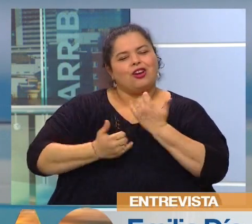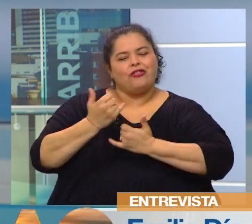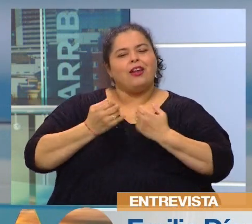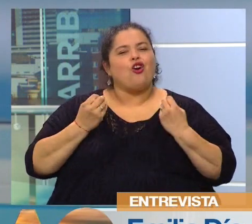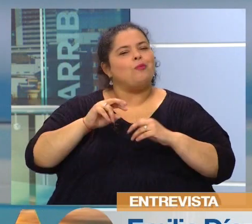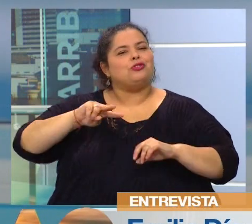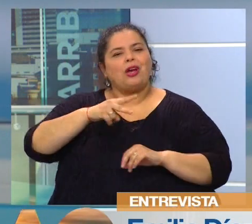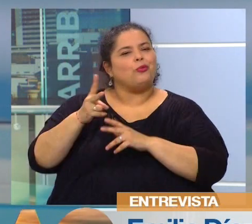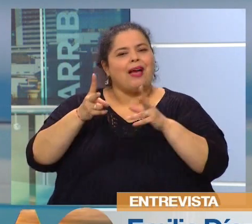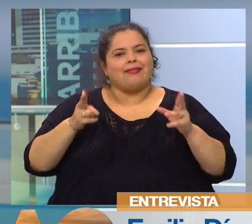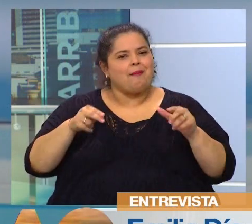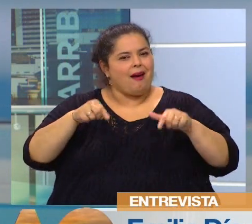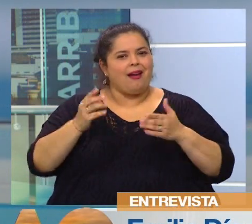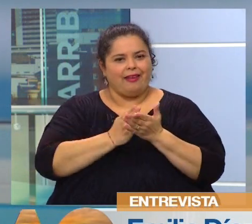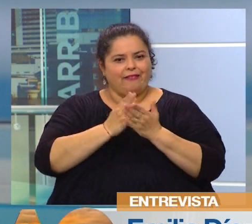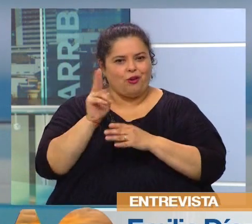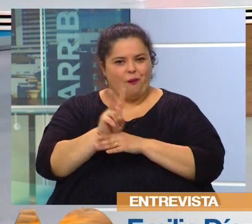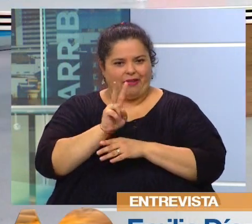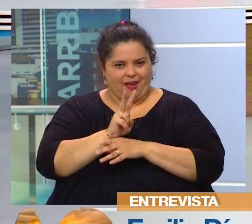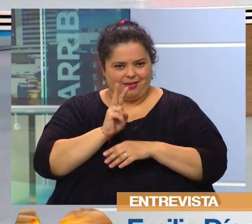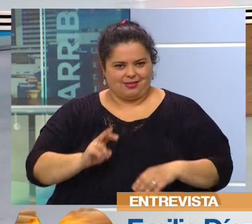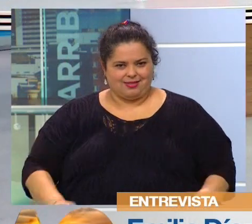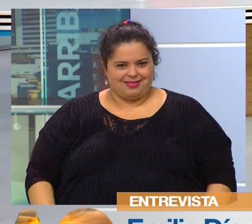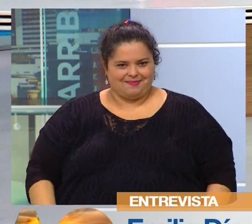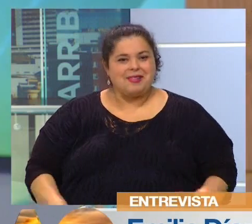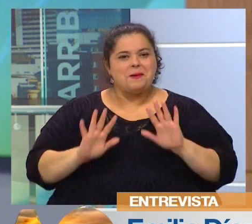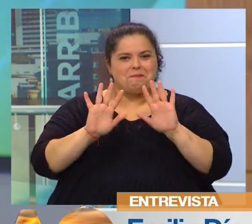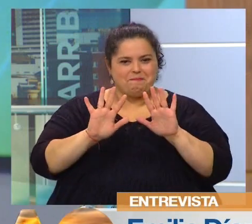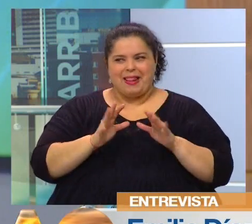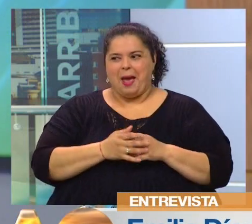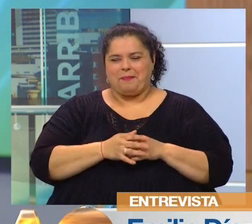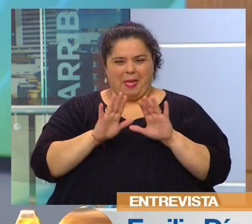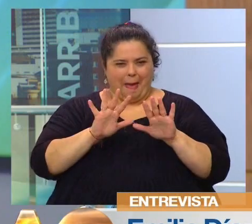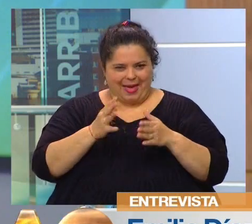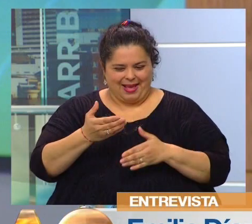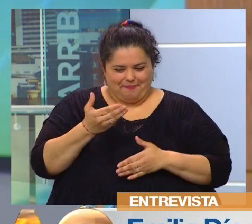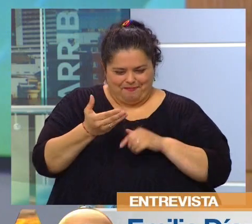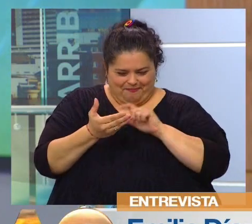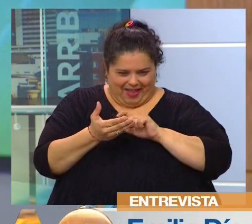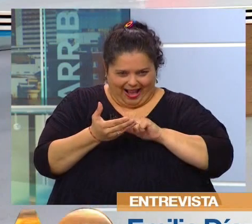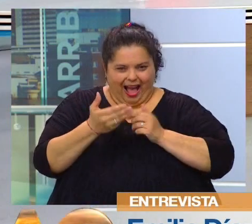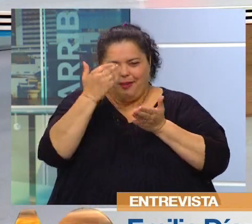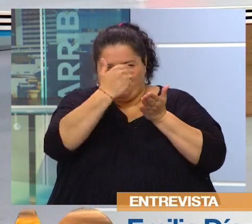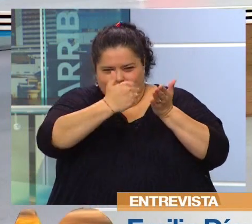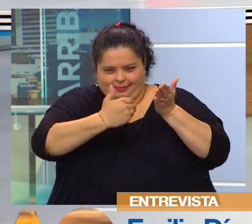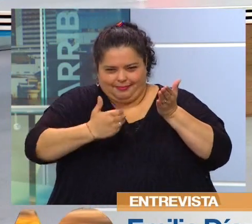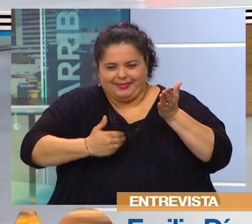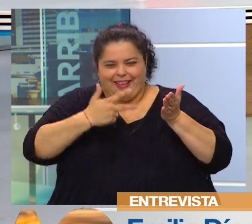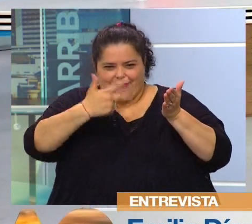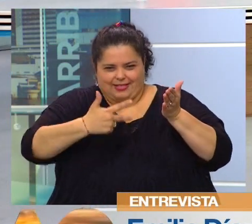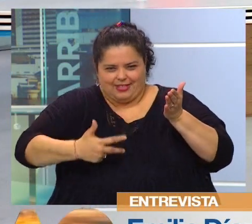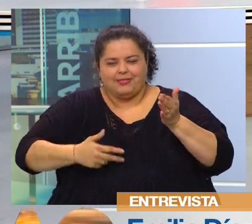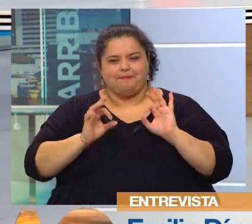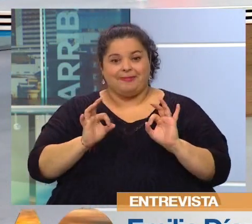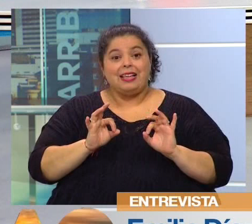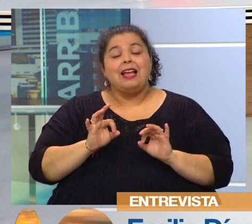de las guardianas. Pará, lo tengo acá. ¿Por qué? Mientras lo buscas. Sí, no, no, ya ¿Están todas